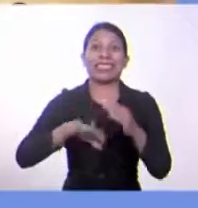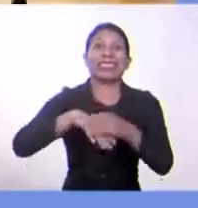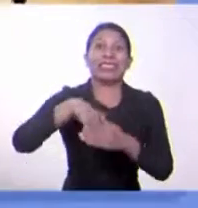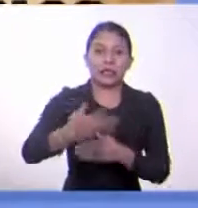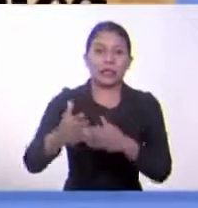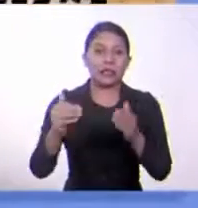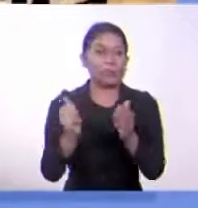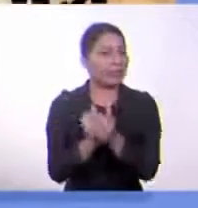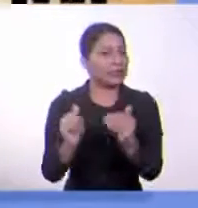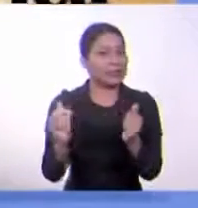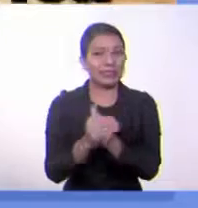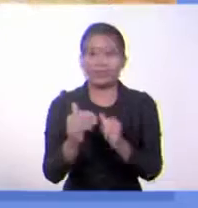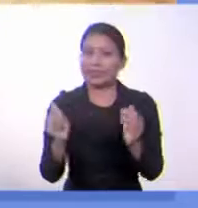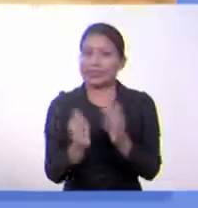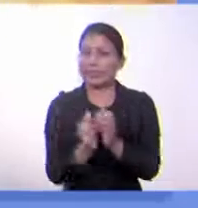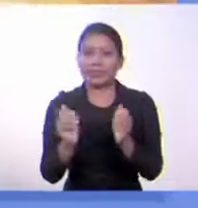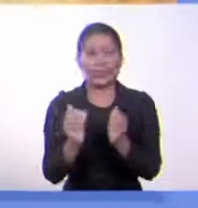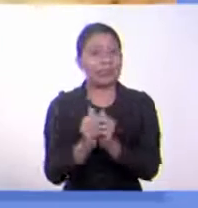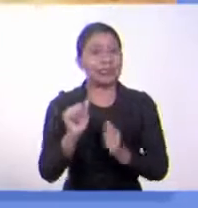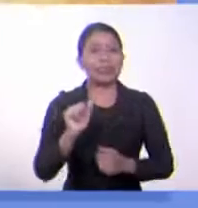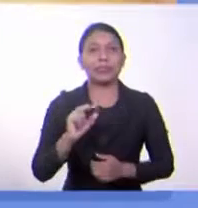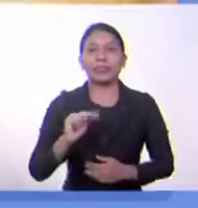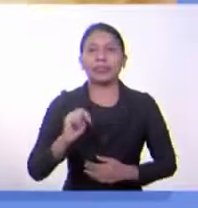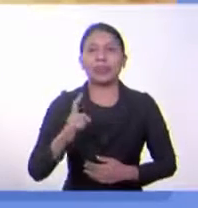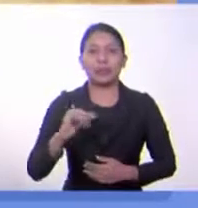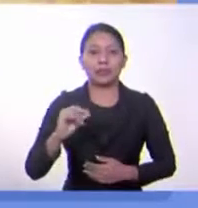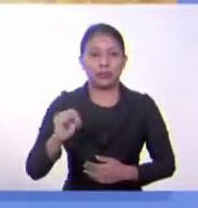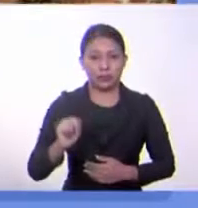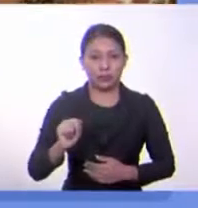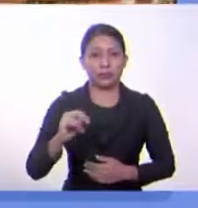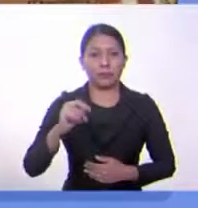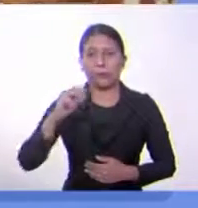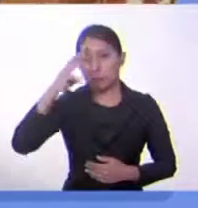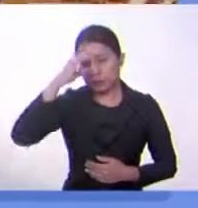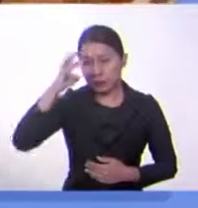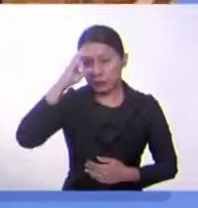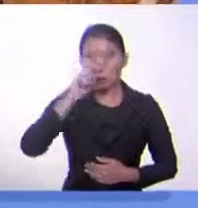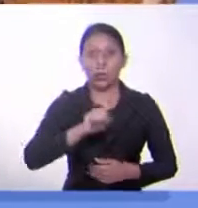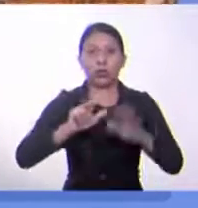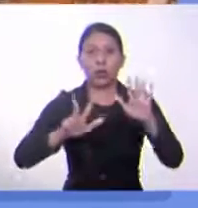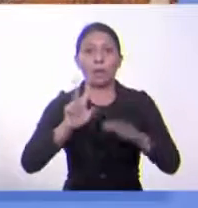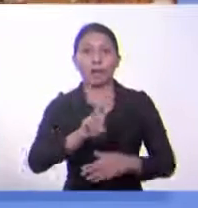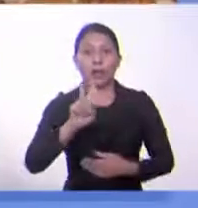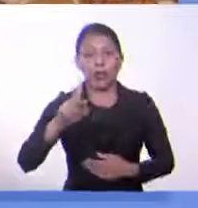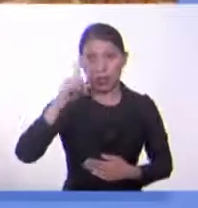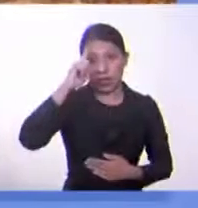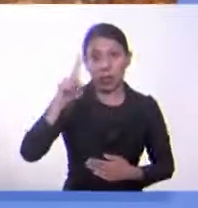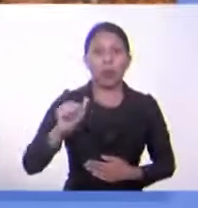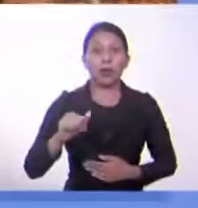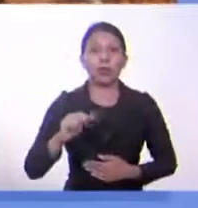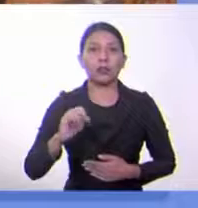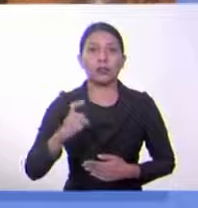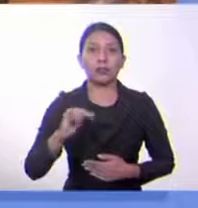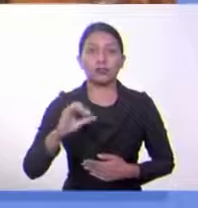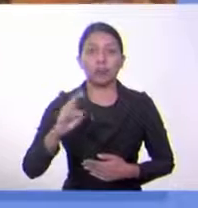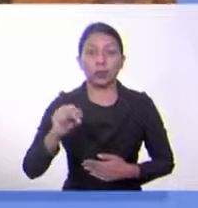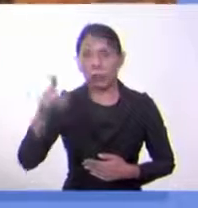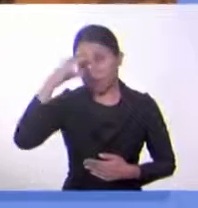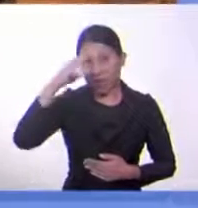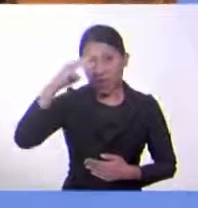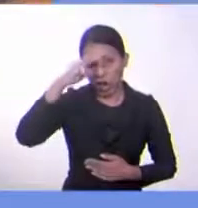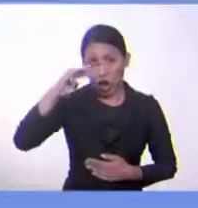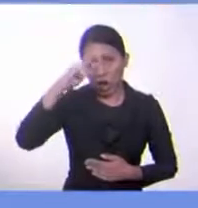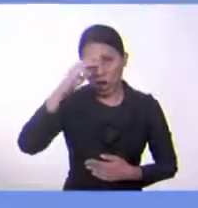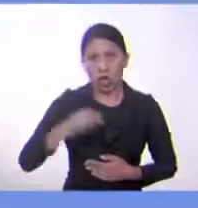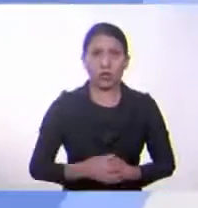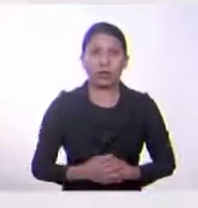anexión a México. En 1822 se da la idea de anexión a México, pero también